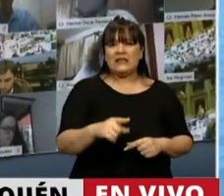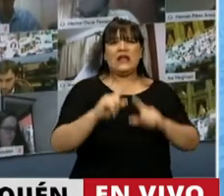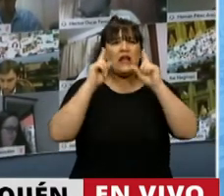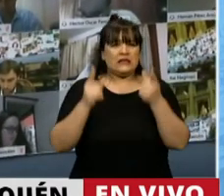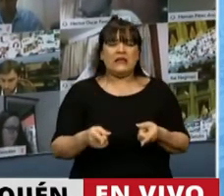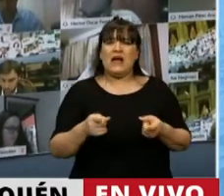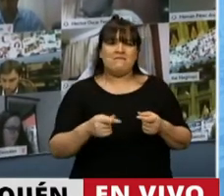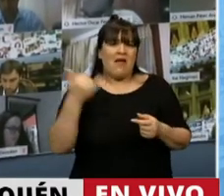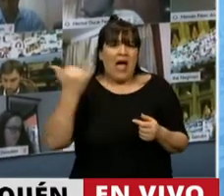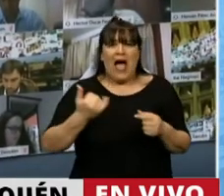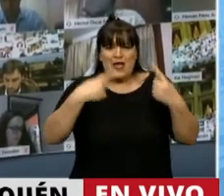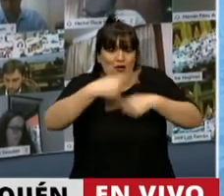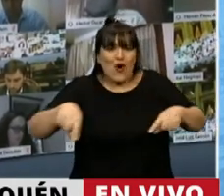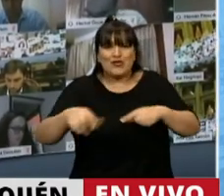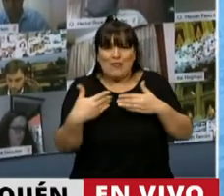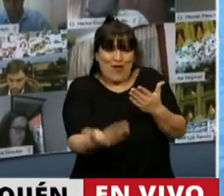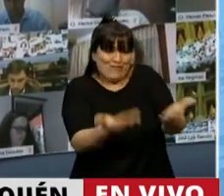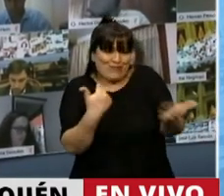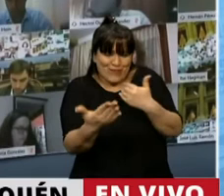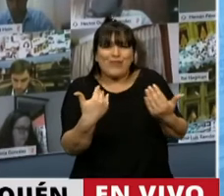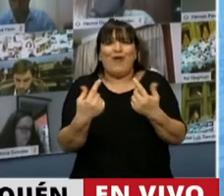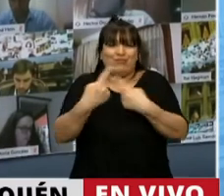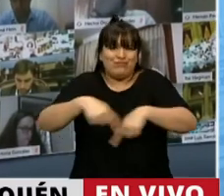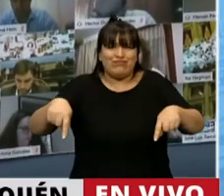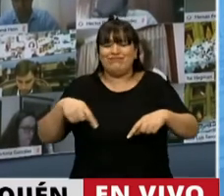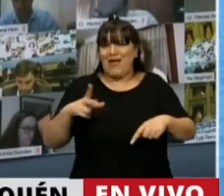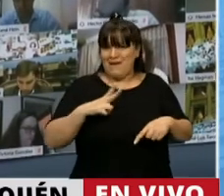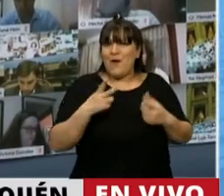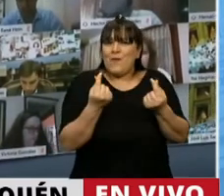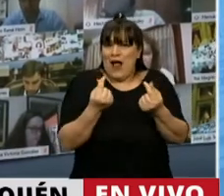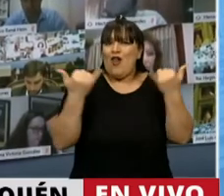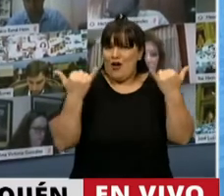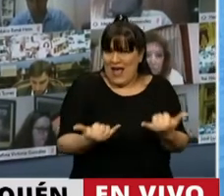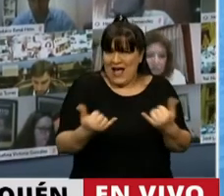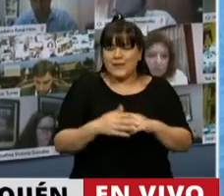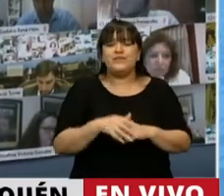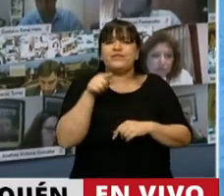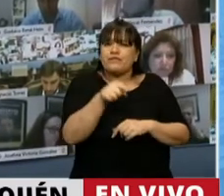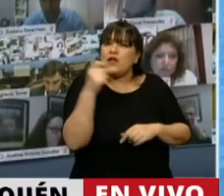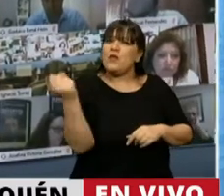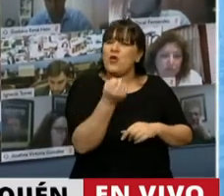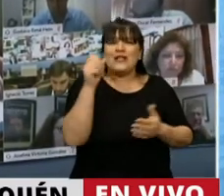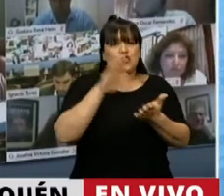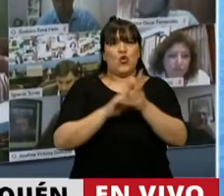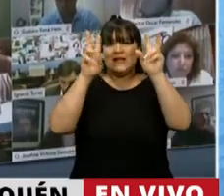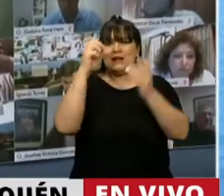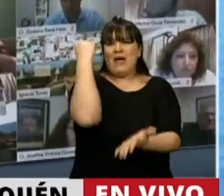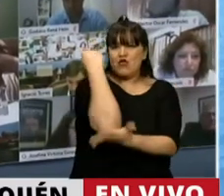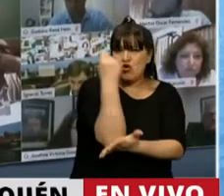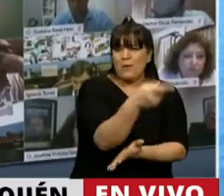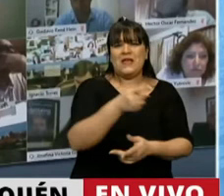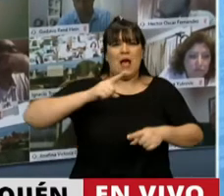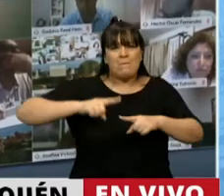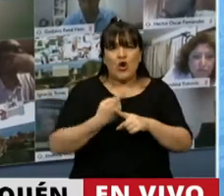innumerables recursos. Esto tiene una gran implicancia desde el punto de vista económico, político,